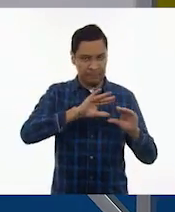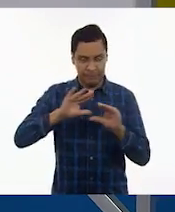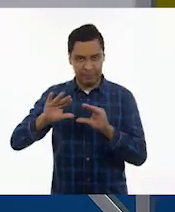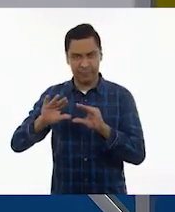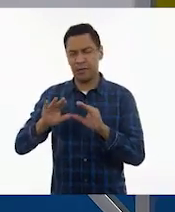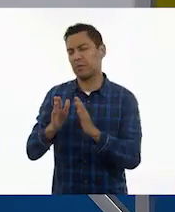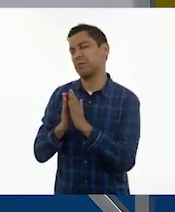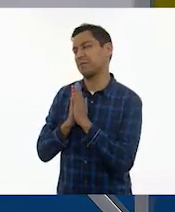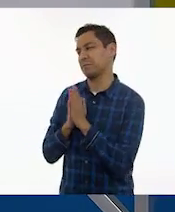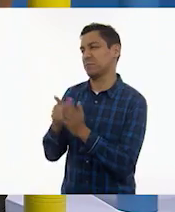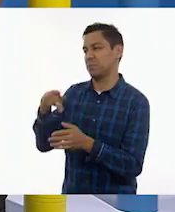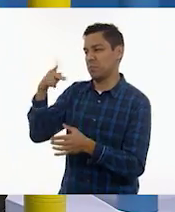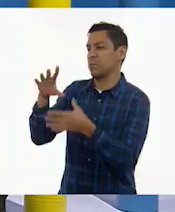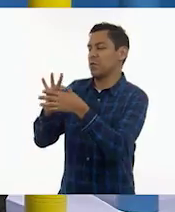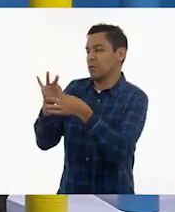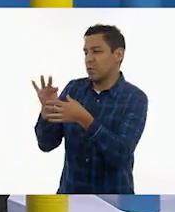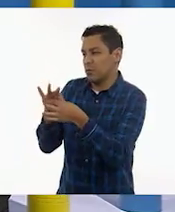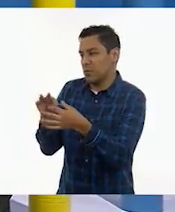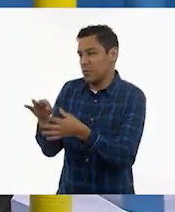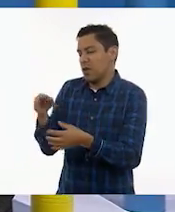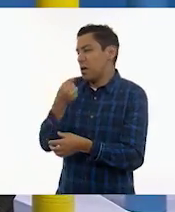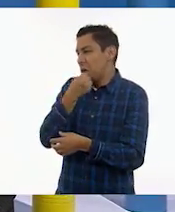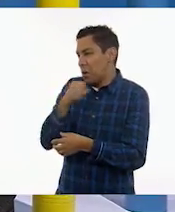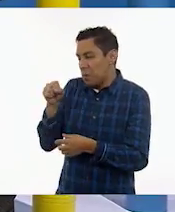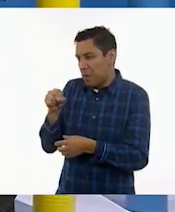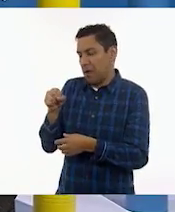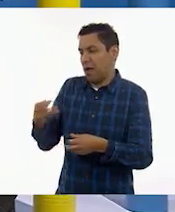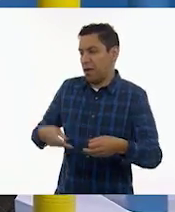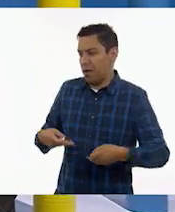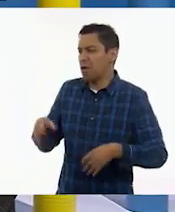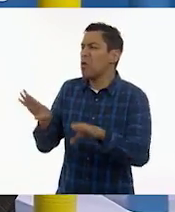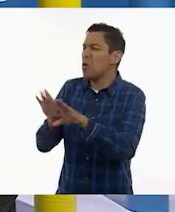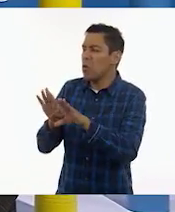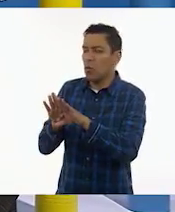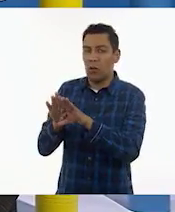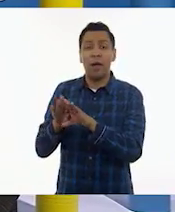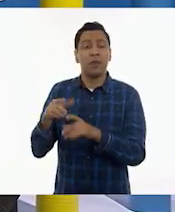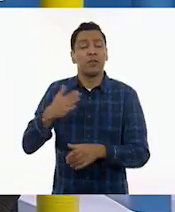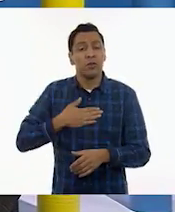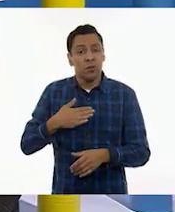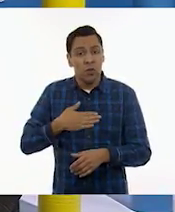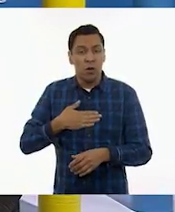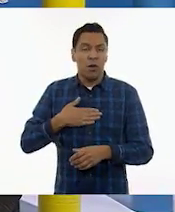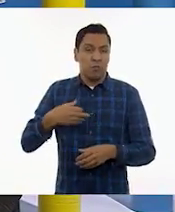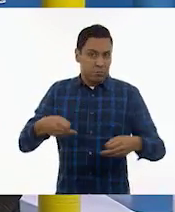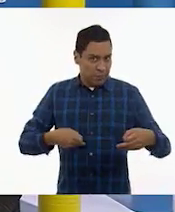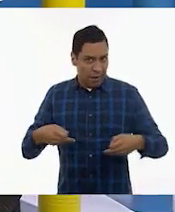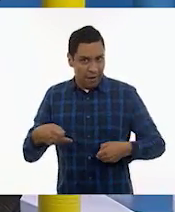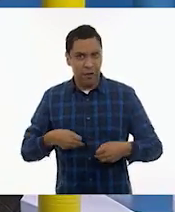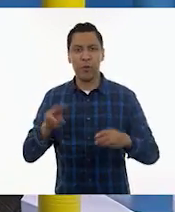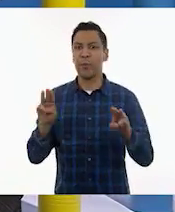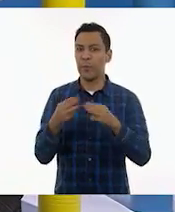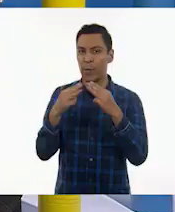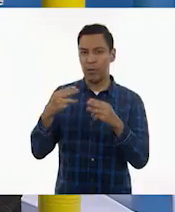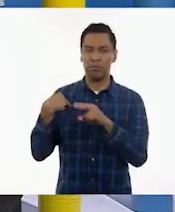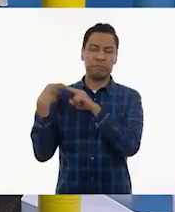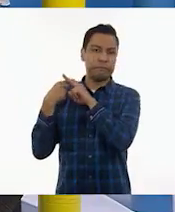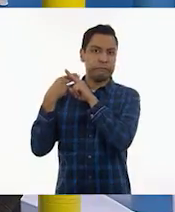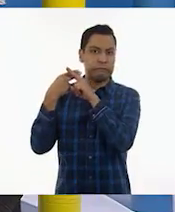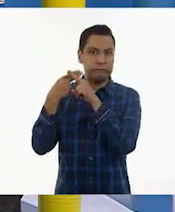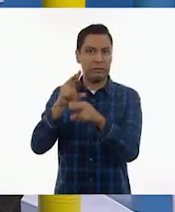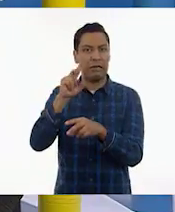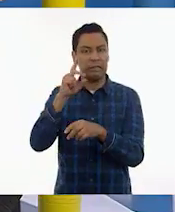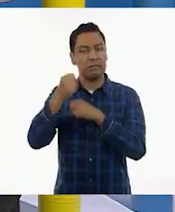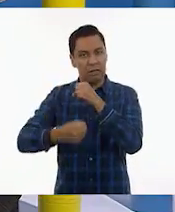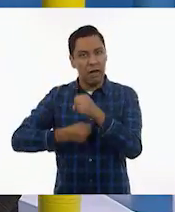poquito, un poquito de lo que haces, Itzel. Bueno, pues yo hago teatro, hago música, tengo 30 años de experiencia de trabajar con niños